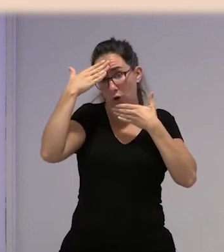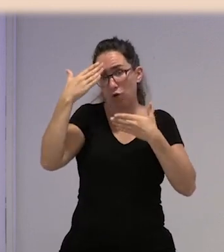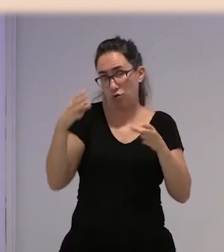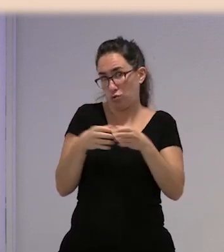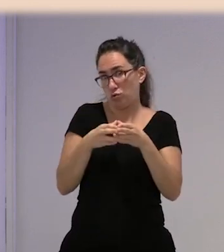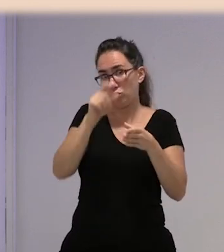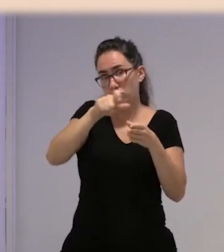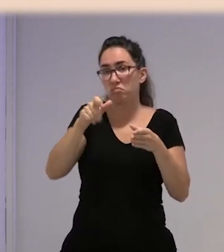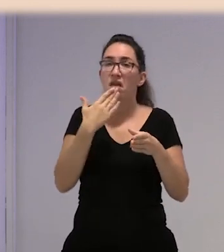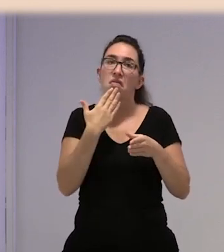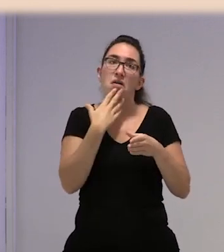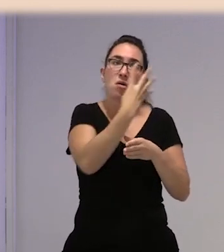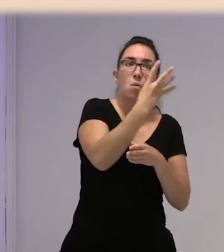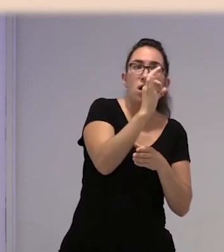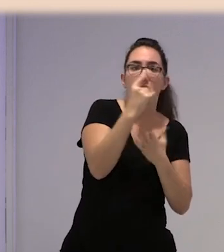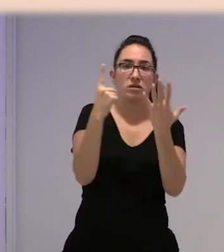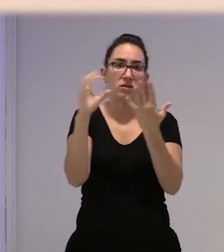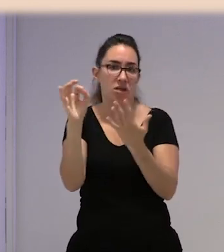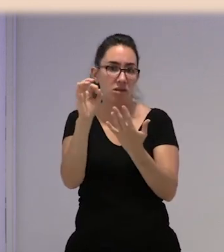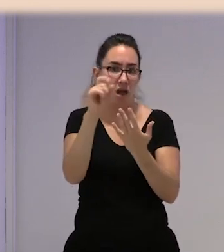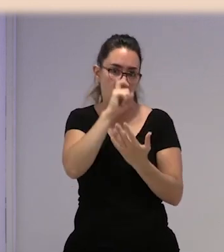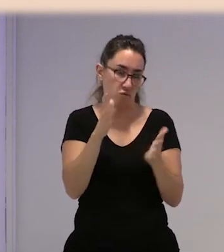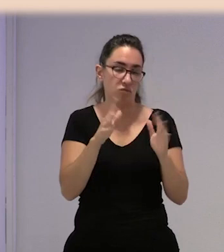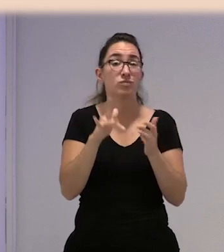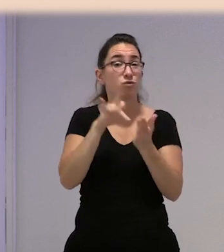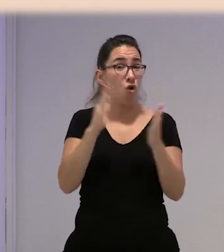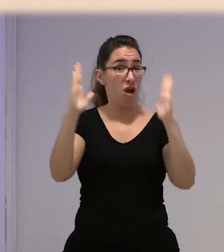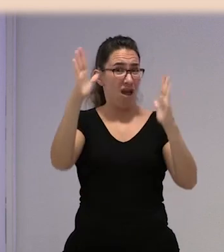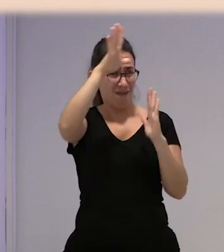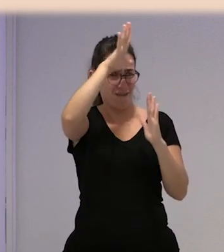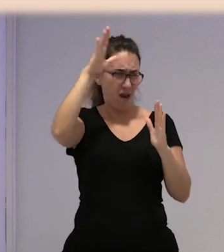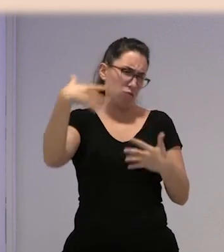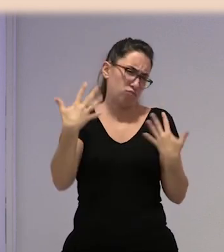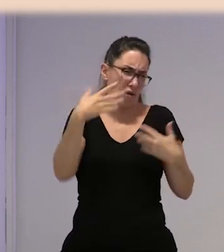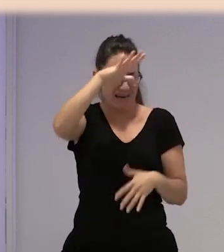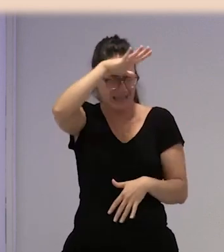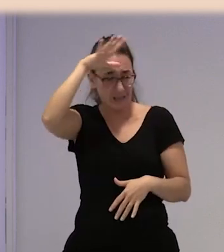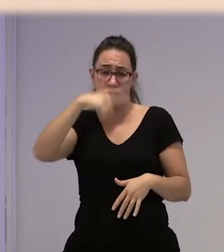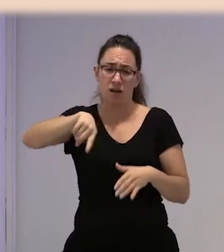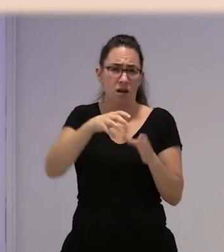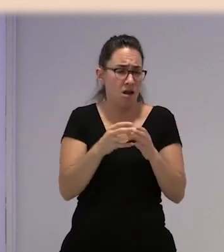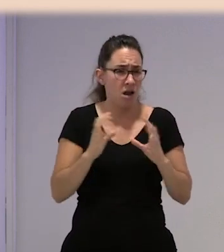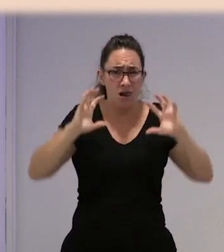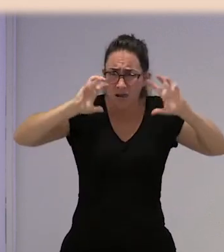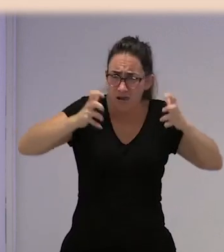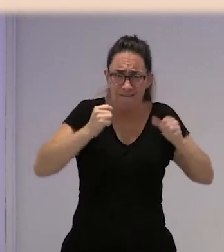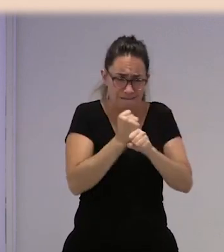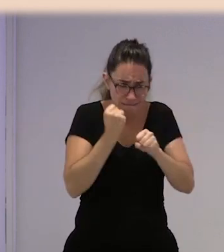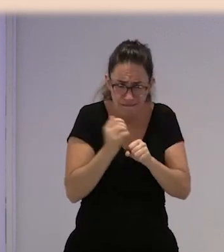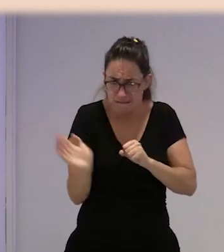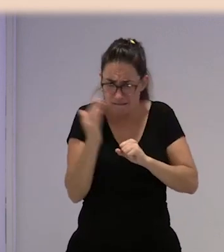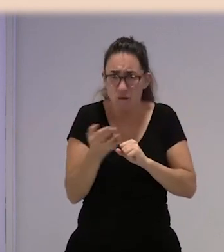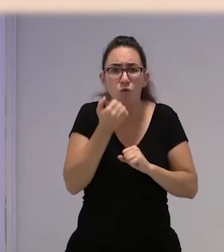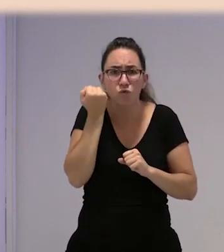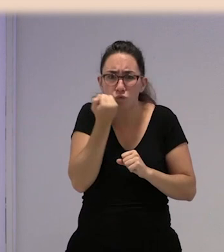Tenía entre 40 y 60 años, en pleno verano, con toda la calor que hace, haciendo todo lo que pueden, sacando caja, fruta por donde